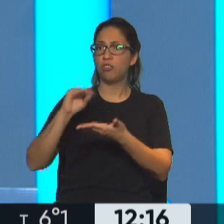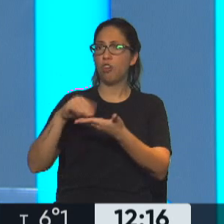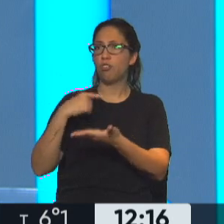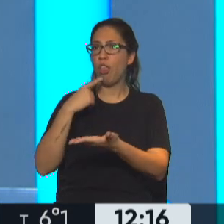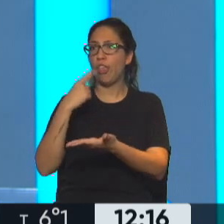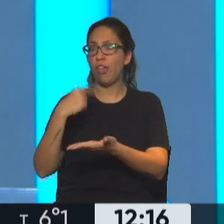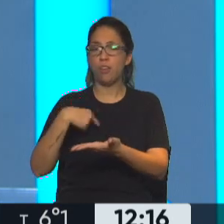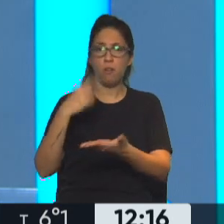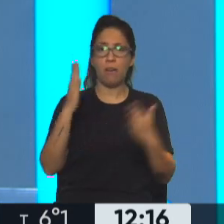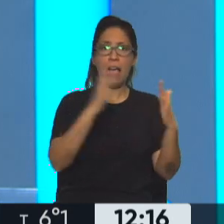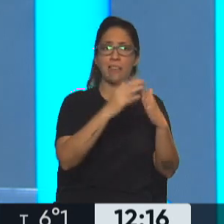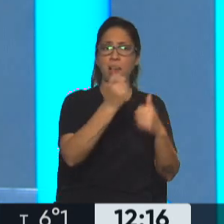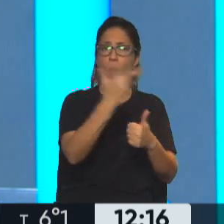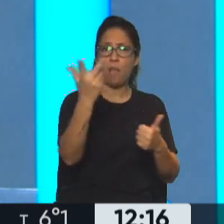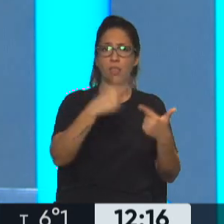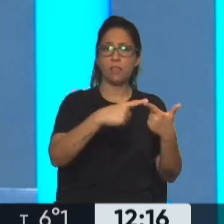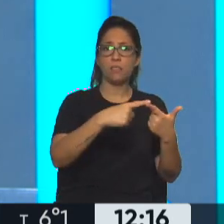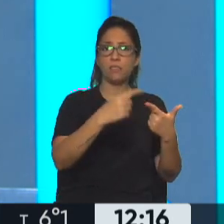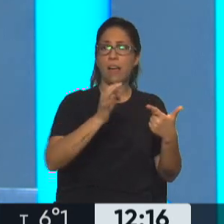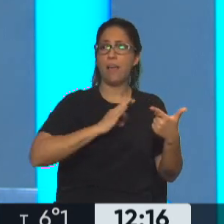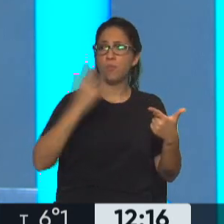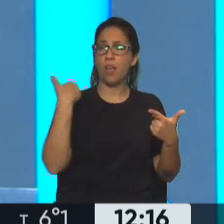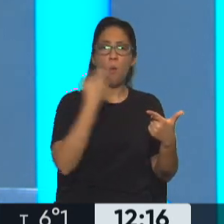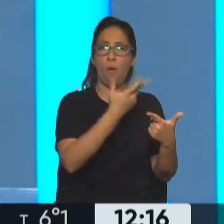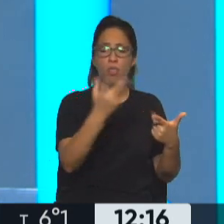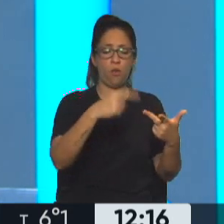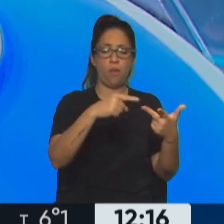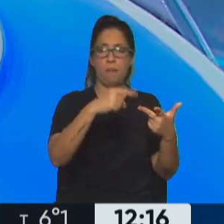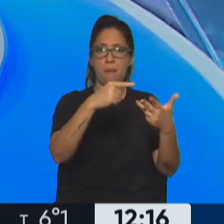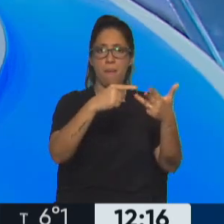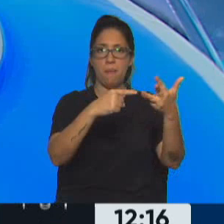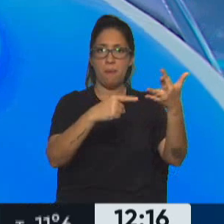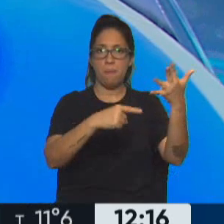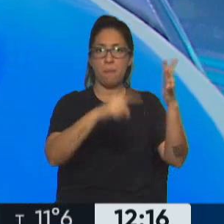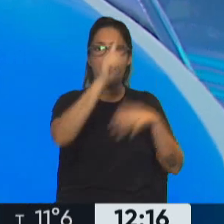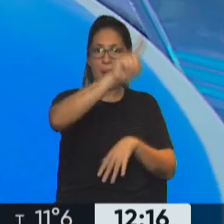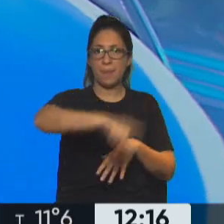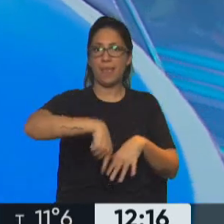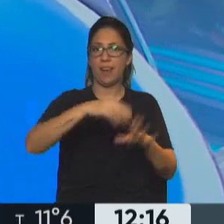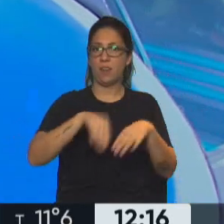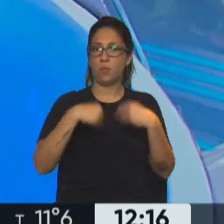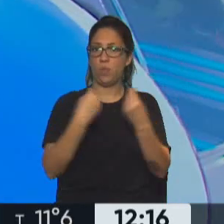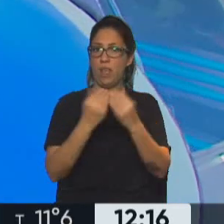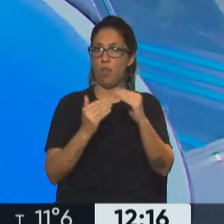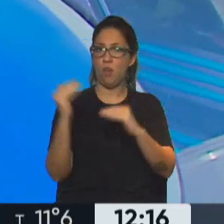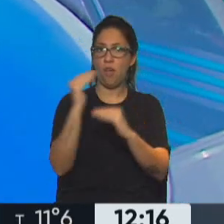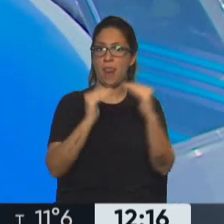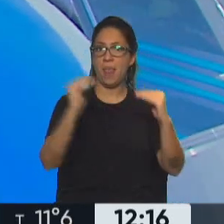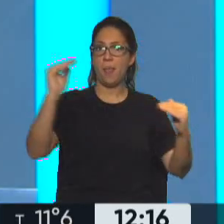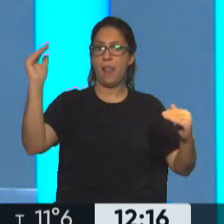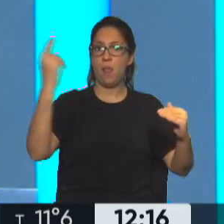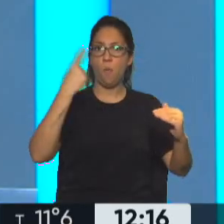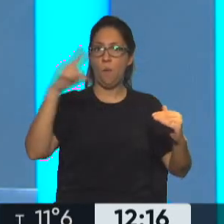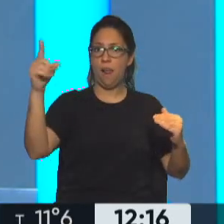propiedades tantas, antigüedad tanto. Perfecto. Eso es lo que después le va a dar la clasificación. La